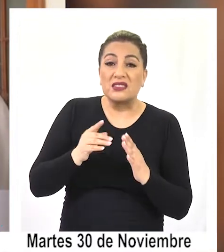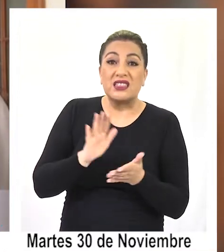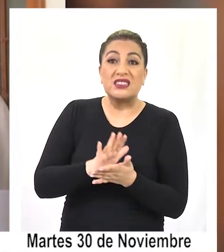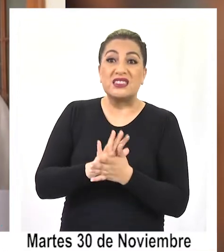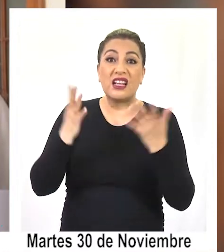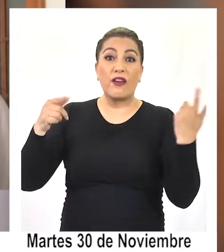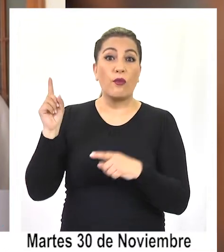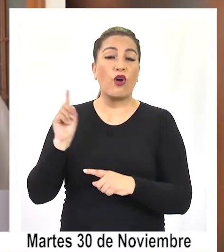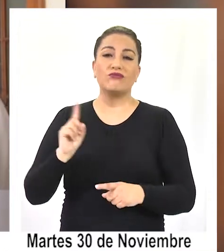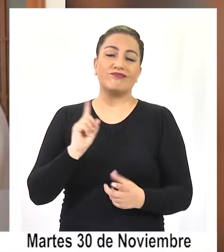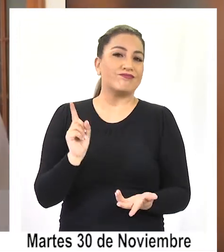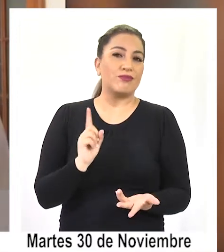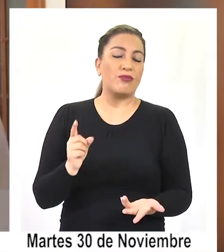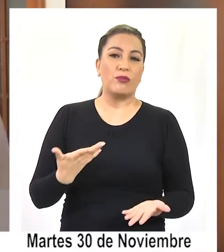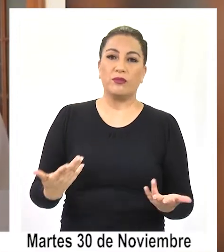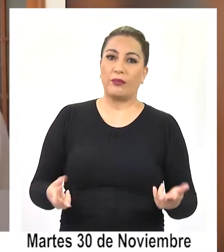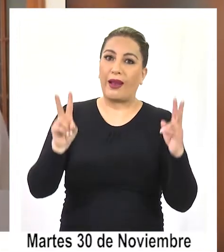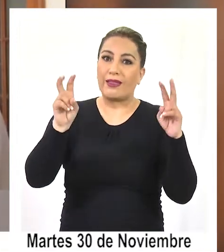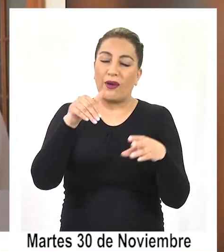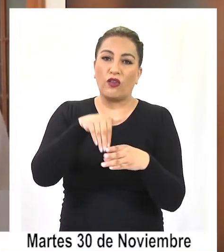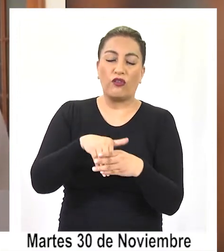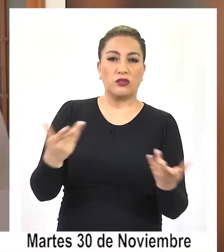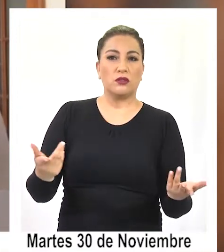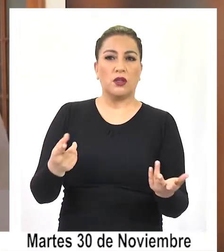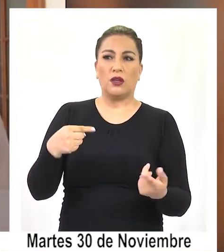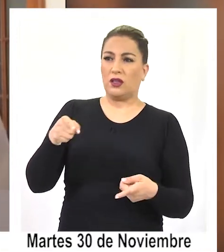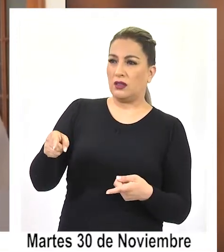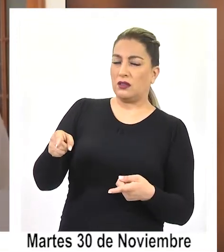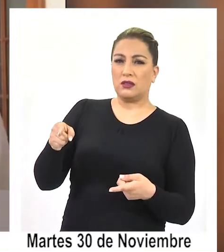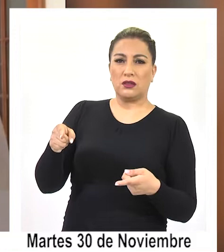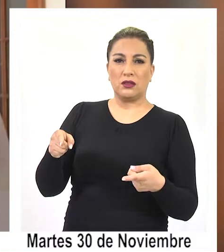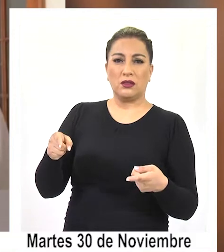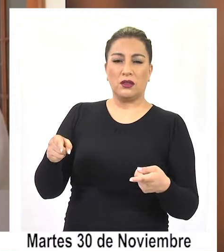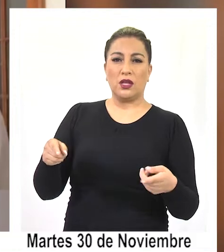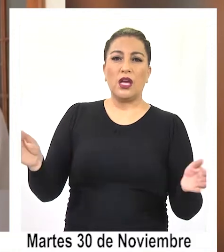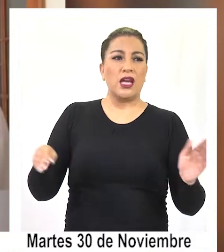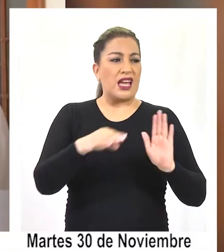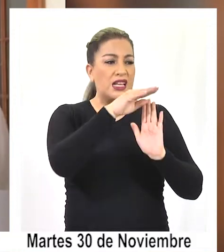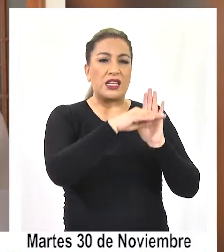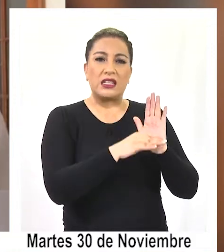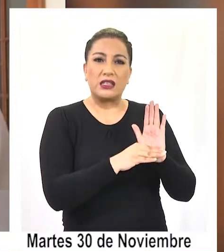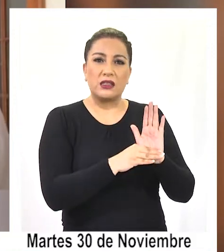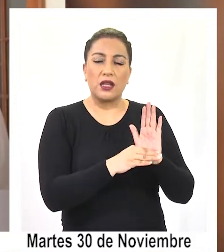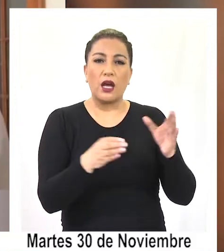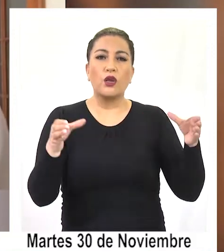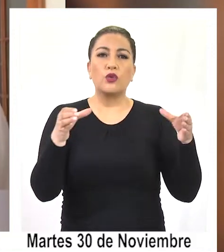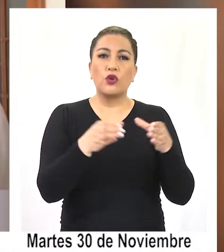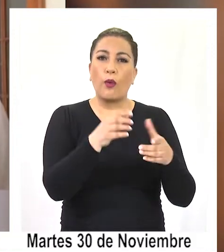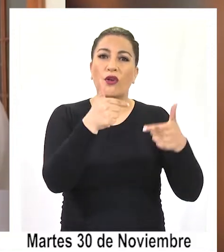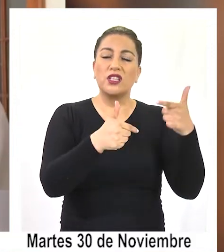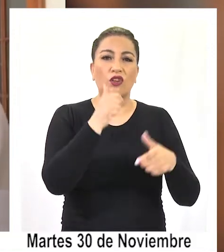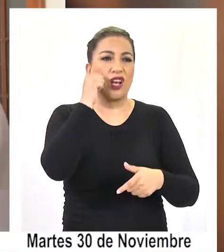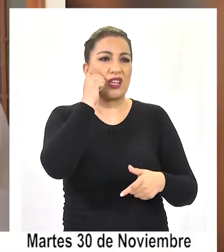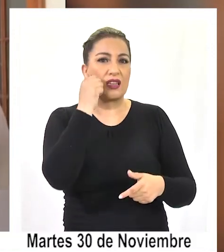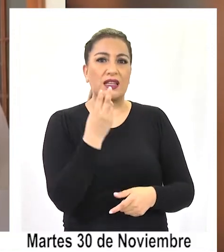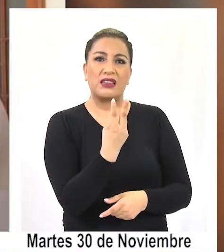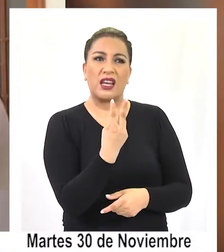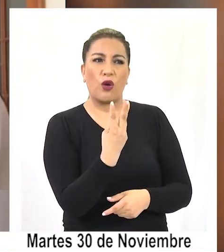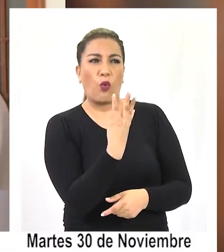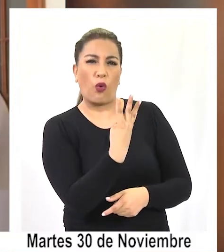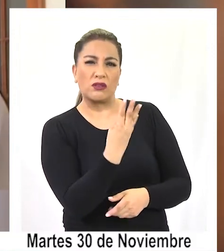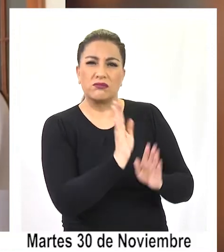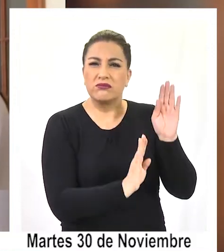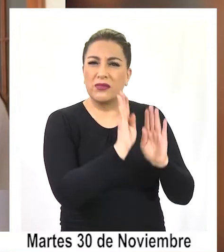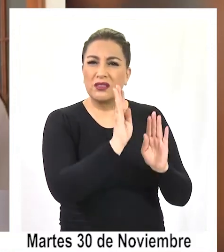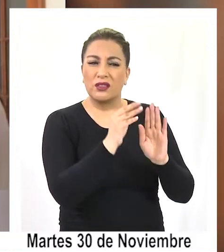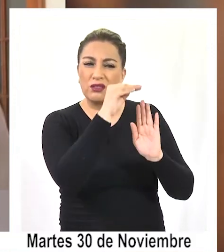último conteo de votos, porque empezamos a ver cómo la lista del Partido de la Gente fue sumando entre los tres candidatos o cuatro, no